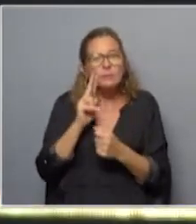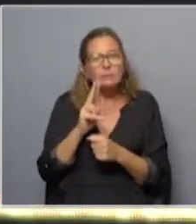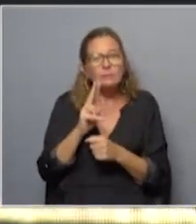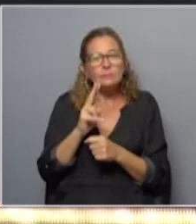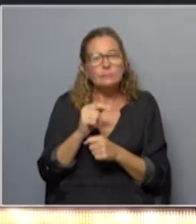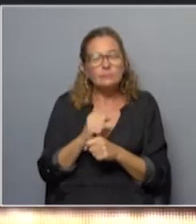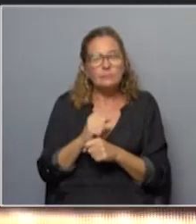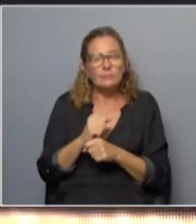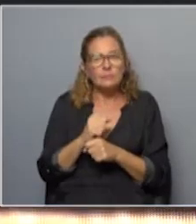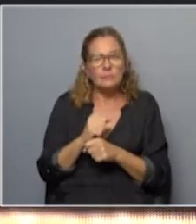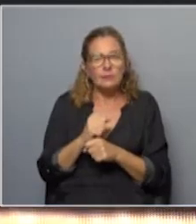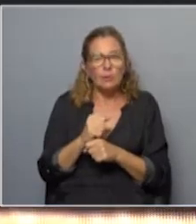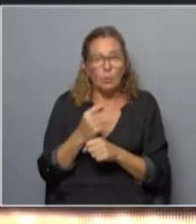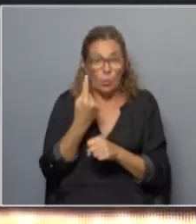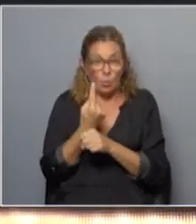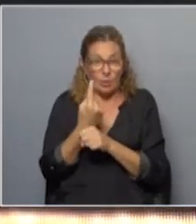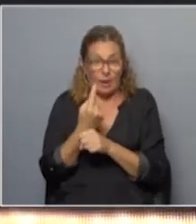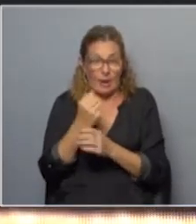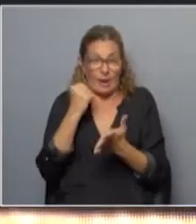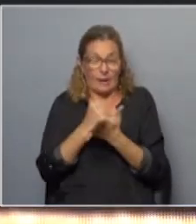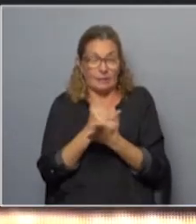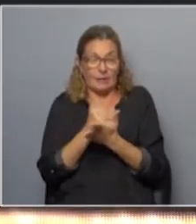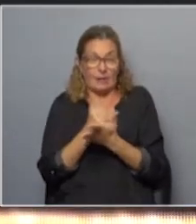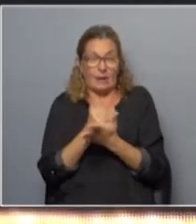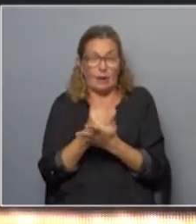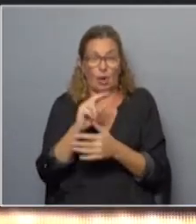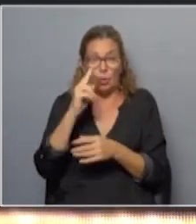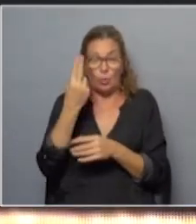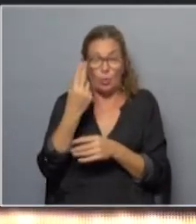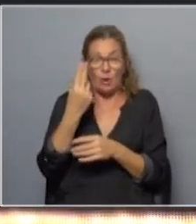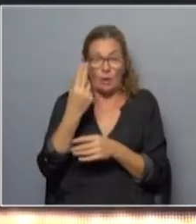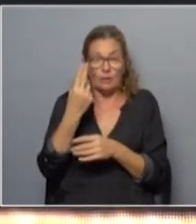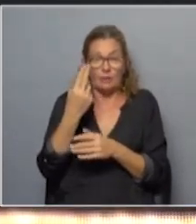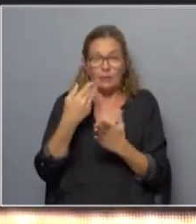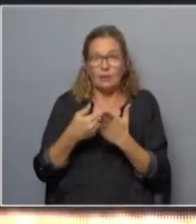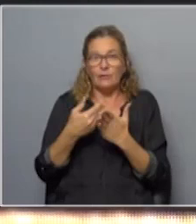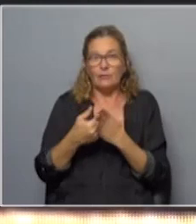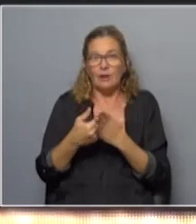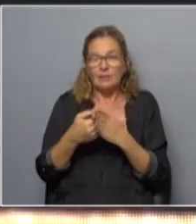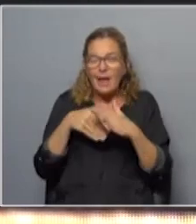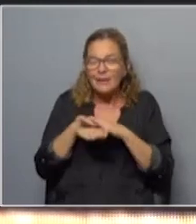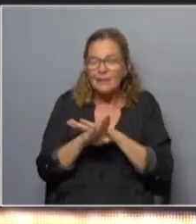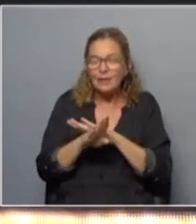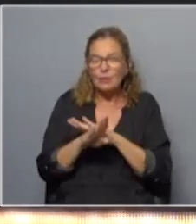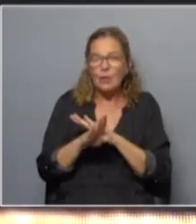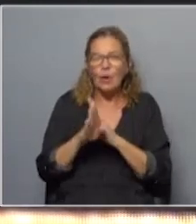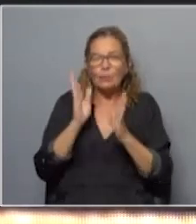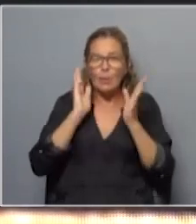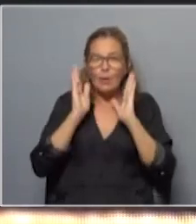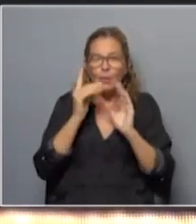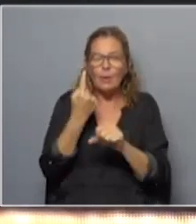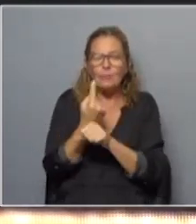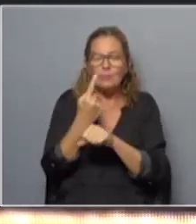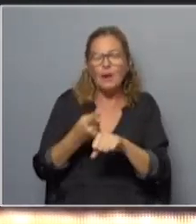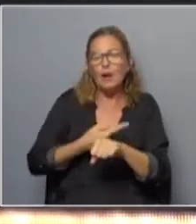de las garantías que hay que el Uruguay está incumpliendo es el acceso a un defensor en las primeras